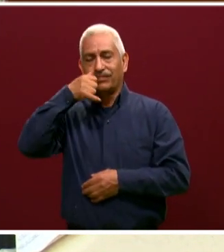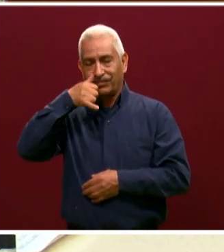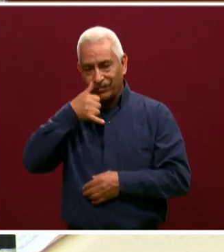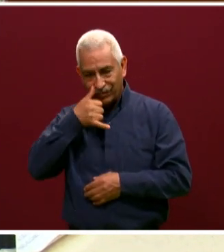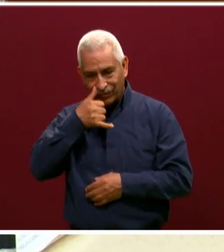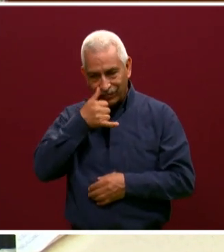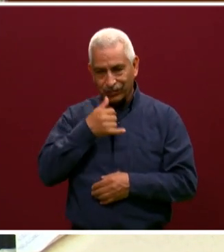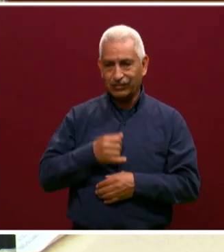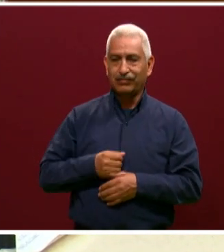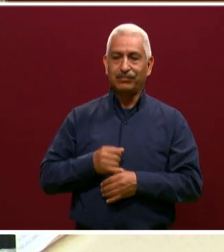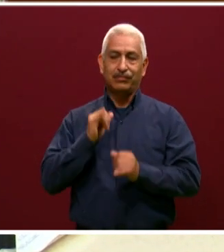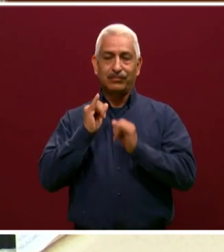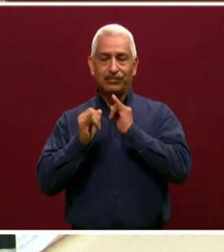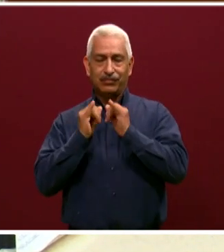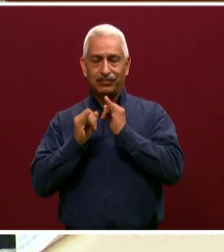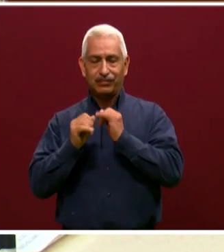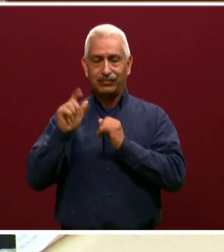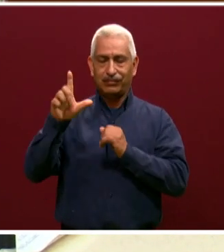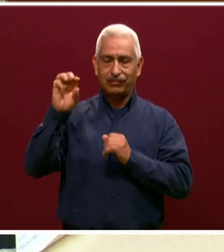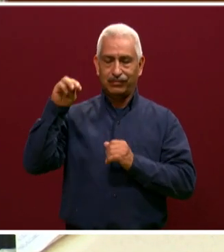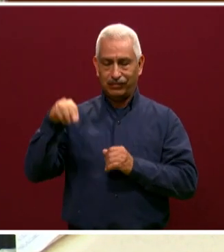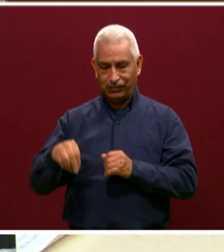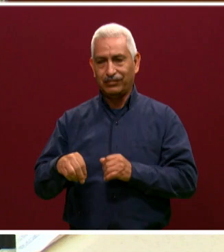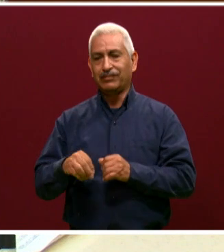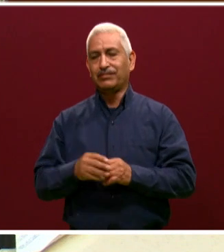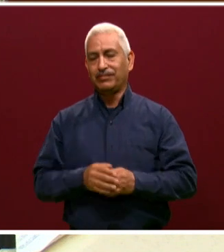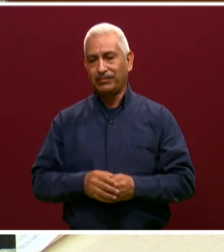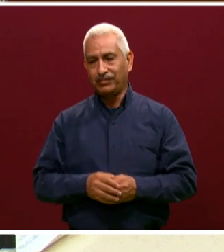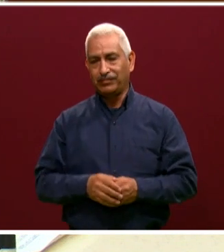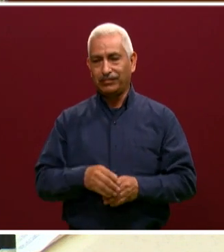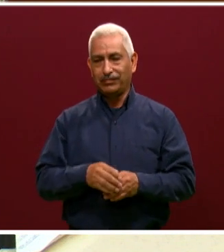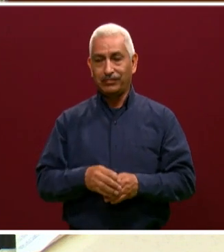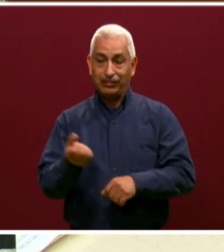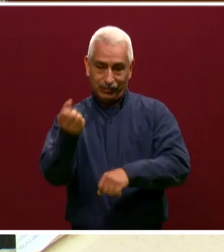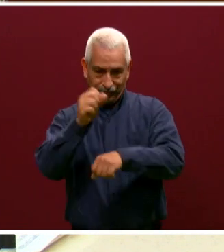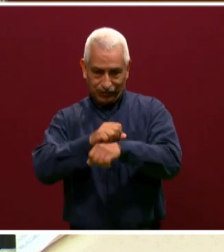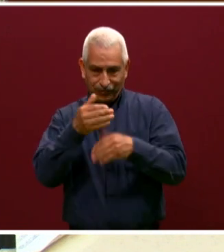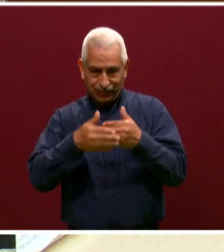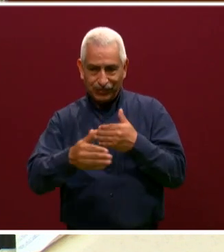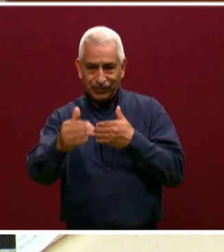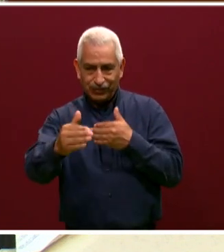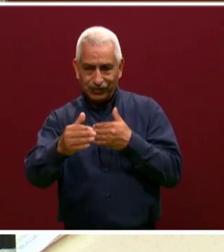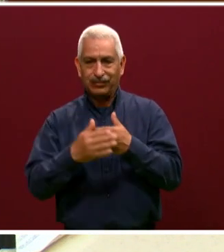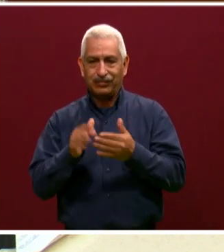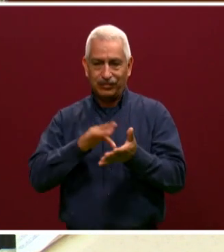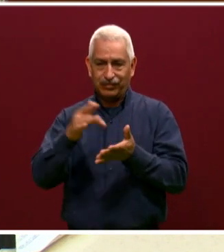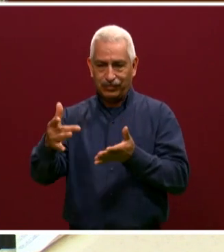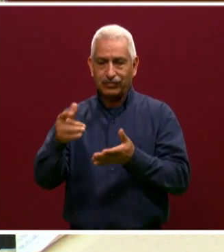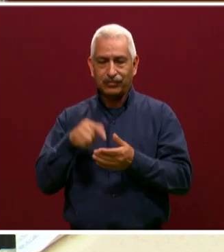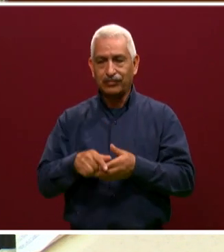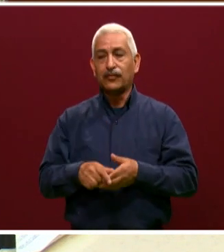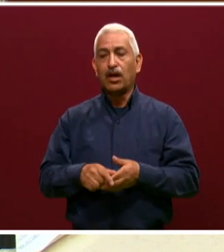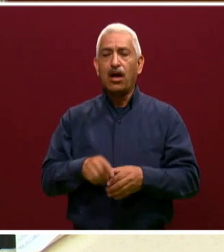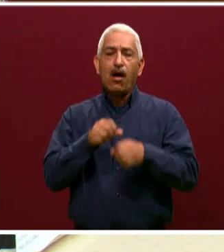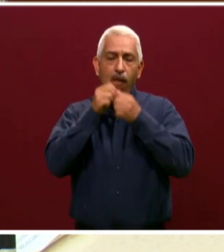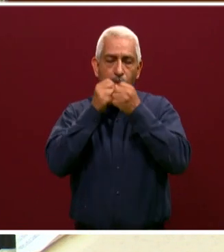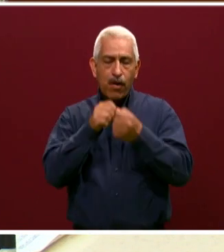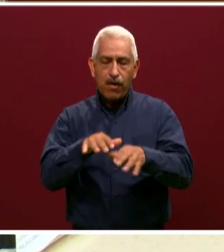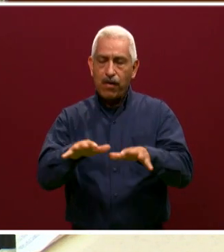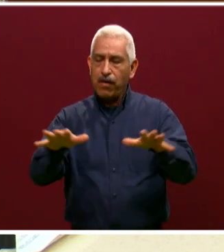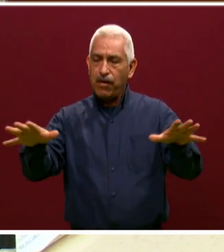Yautensi Cruz, que esta semana está apoyándonos como intérprete en lengua de señas mexicana. Muchas gracias para que esta información sea,